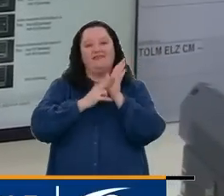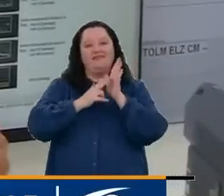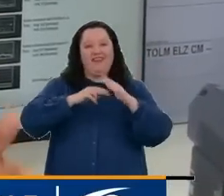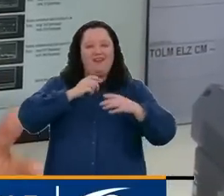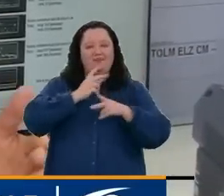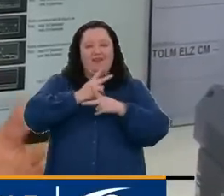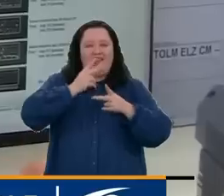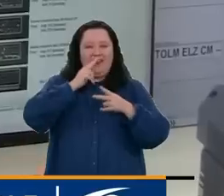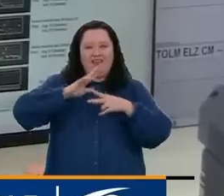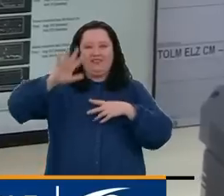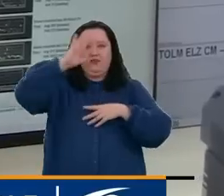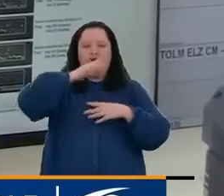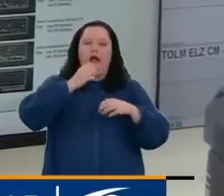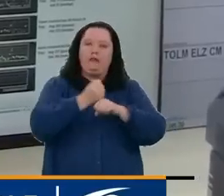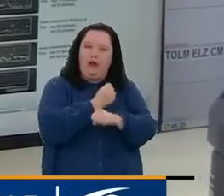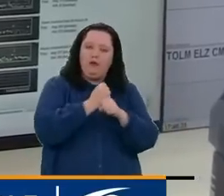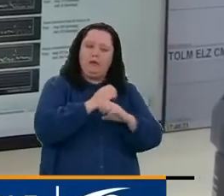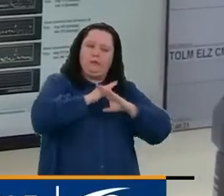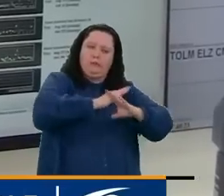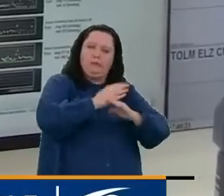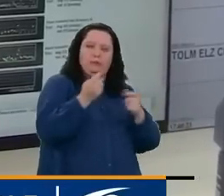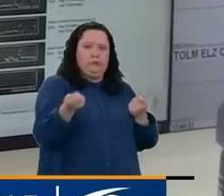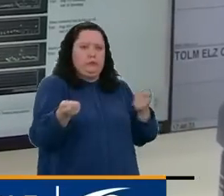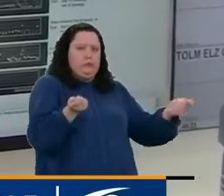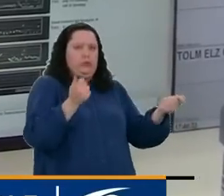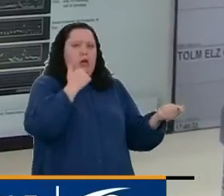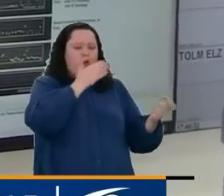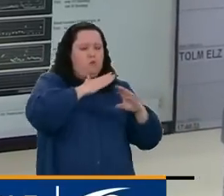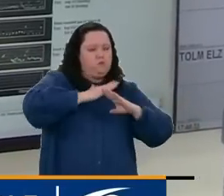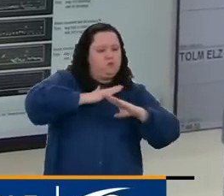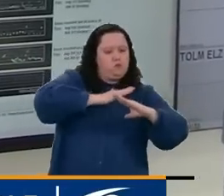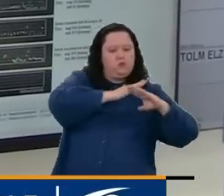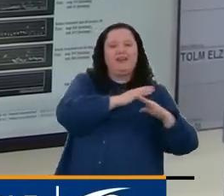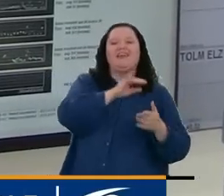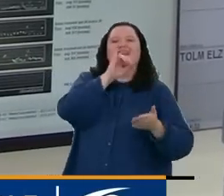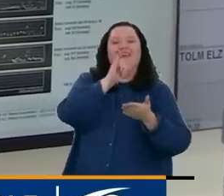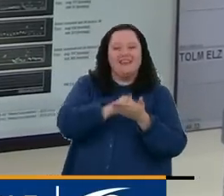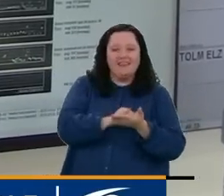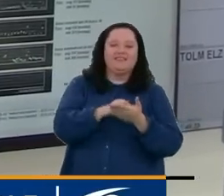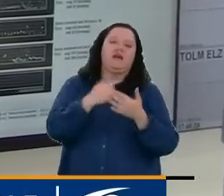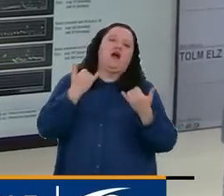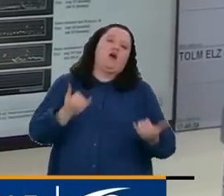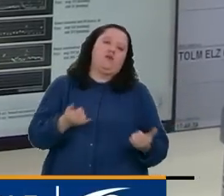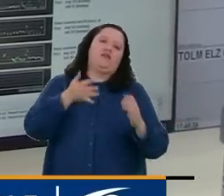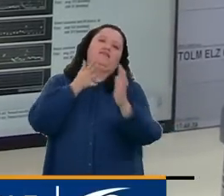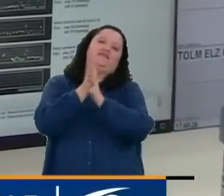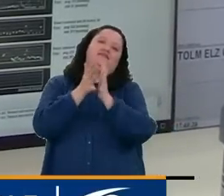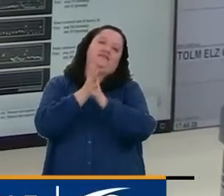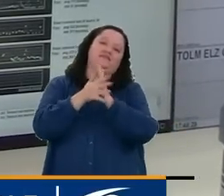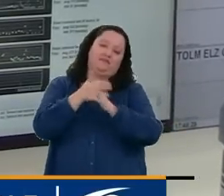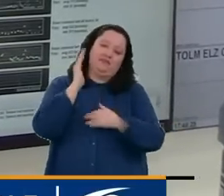todo el trabajo preventivo, todo el trabajo de contingencia, y sobre eso es lo que hablamos en la actualidad del volcán.